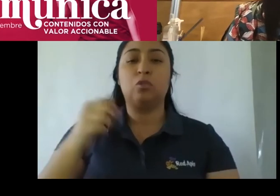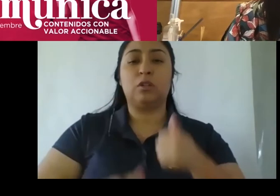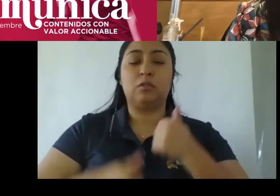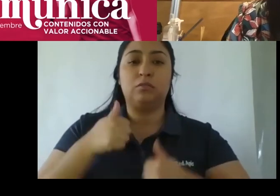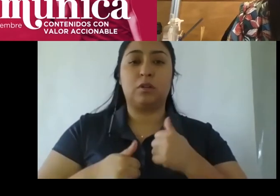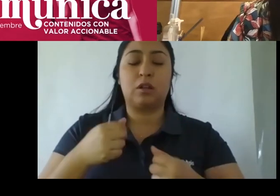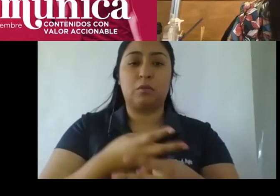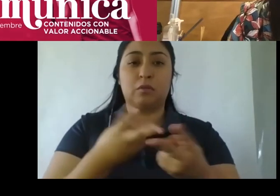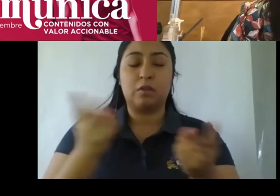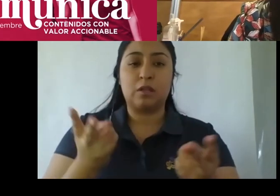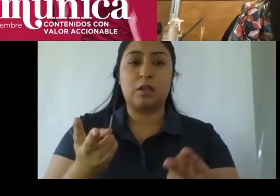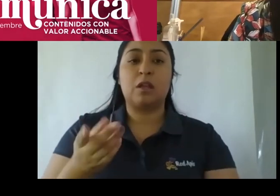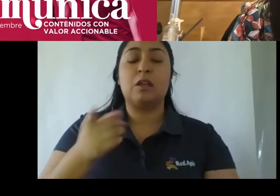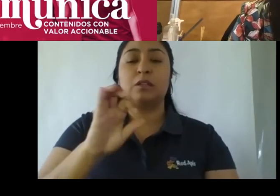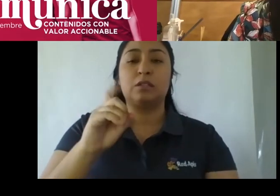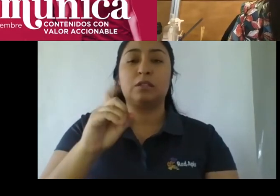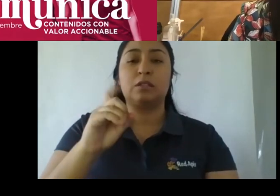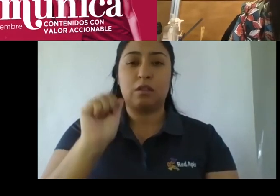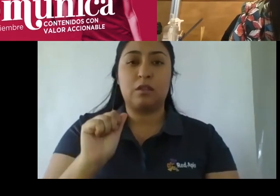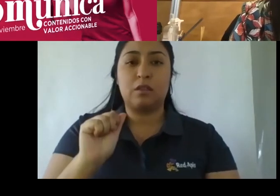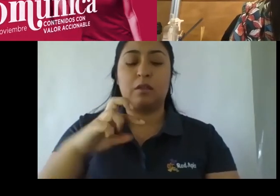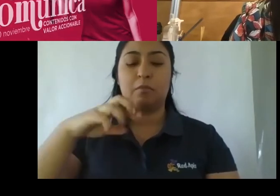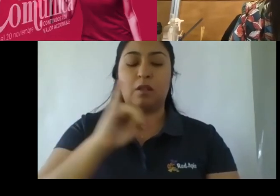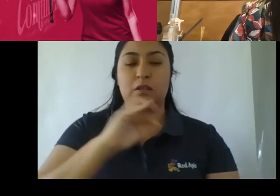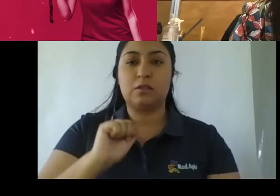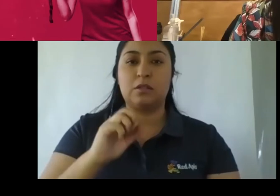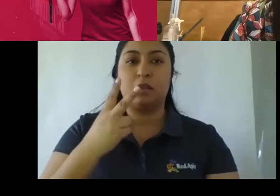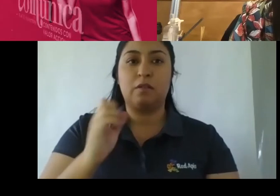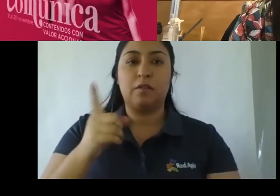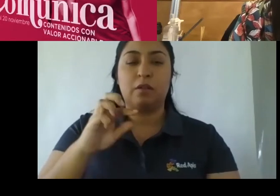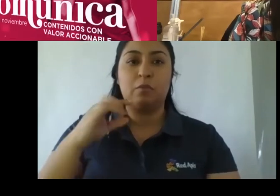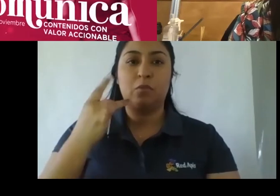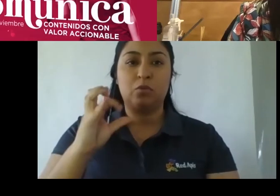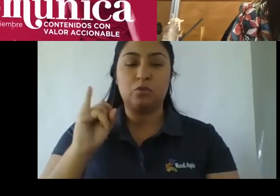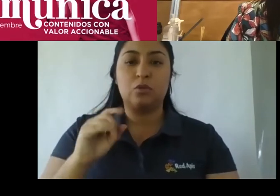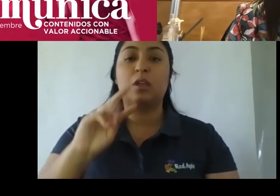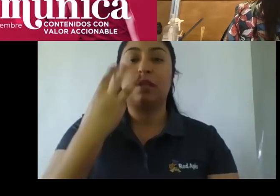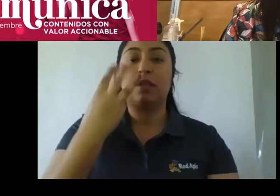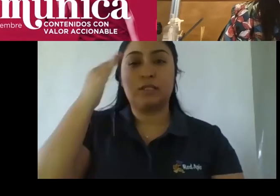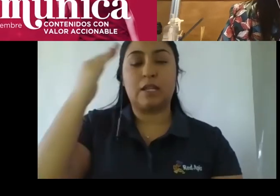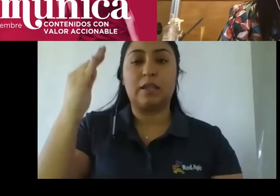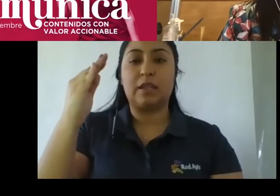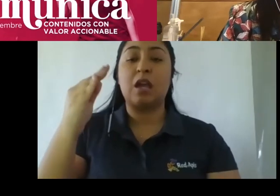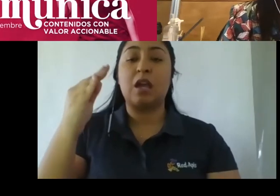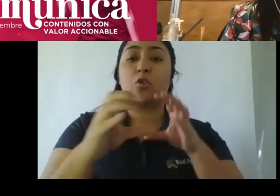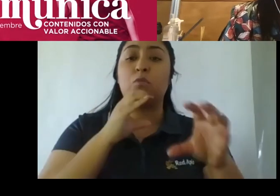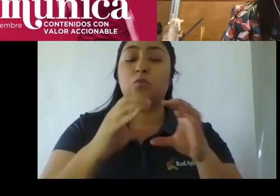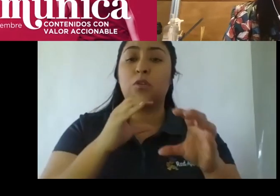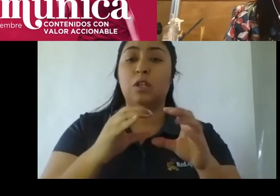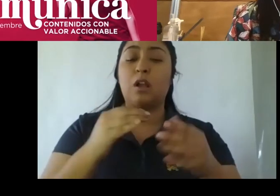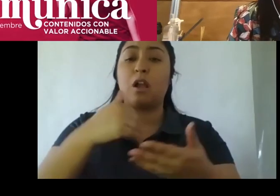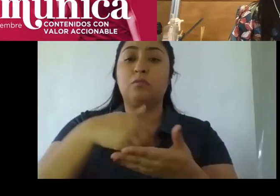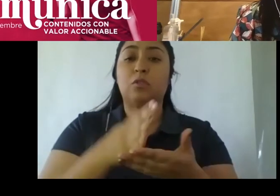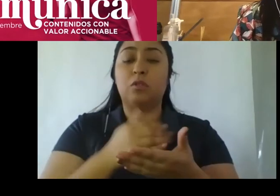y le doy la más cordial bienvenida a nuestro tercer día de Se Comunica, actividad organizada por las carreras de publicidad y relaciones